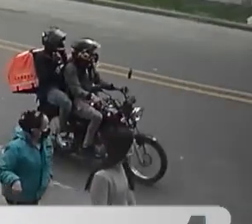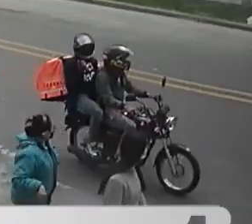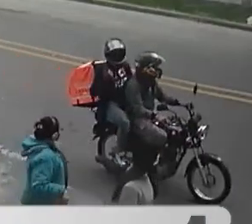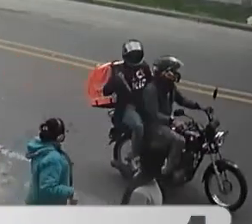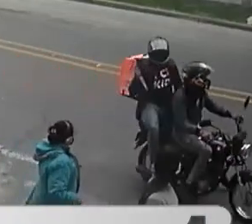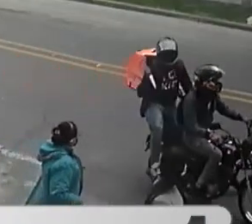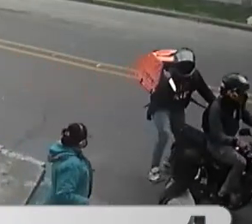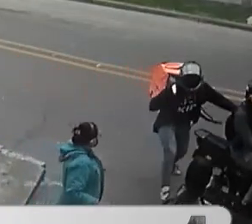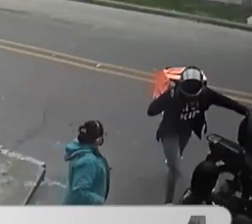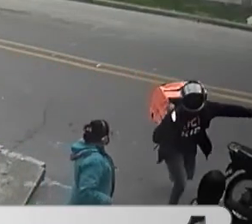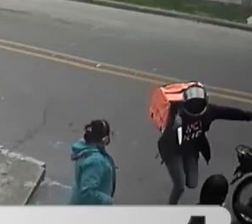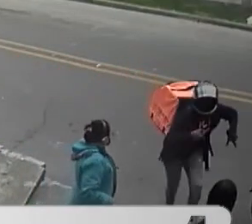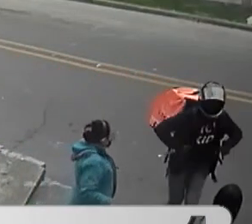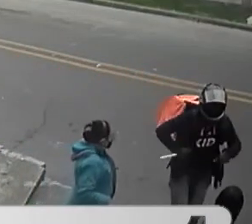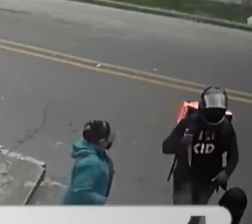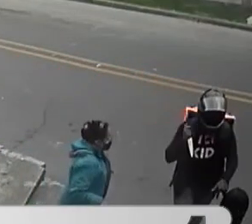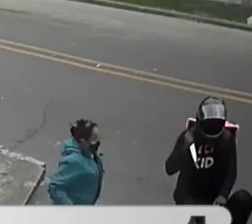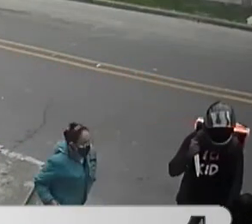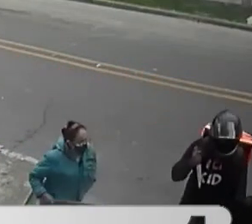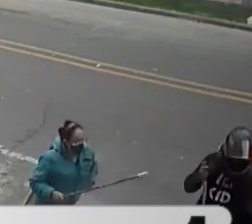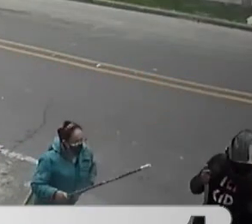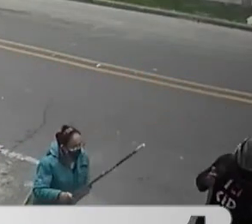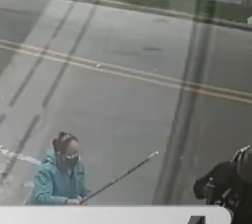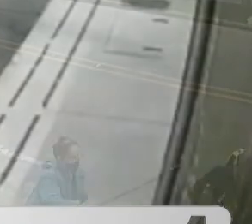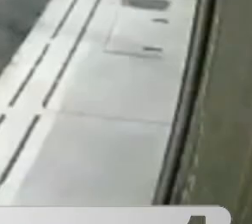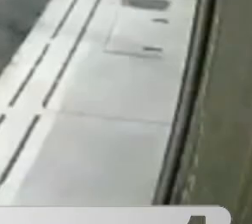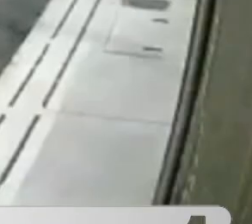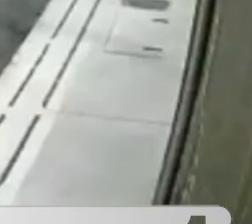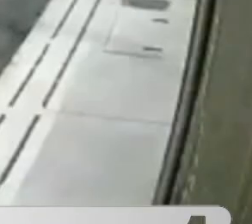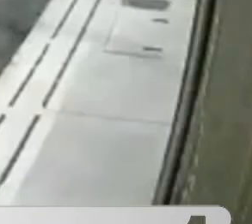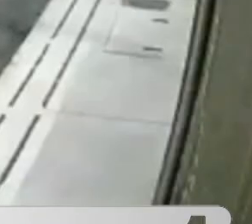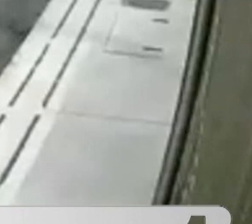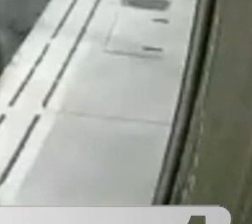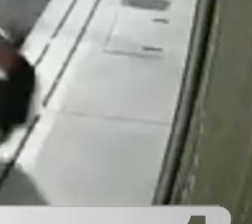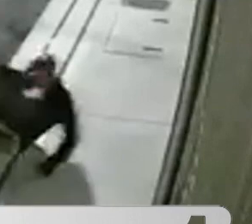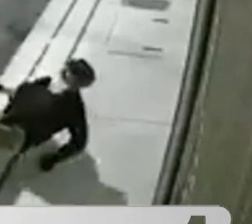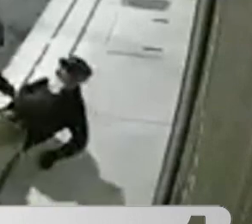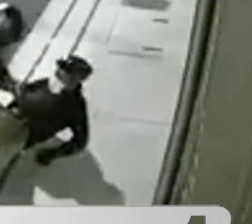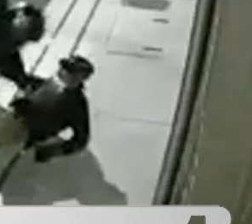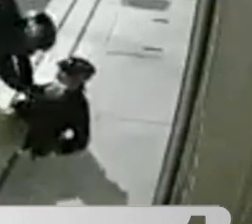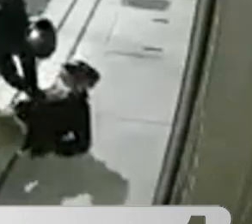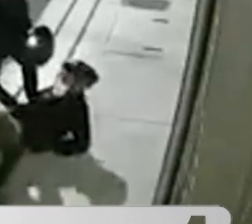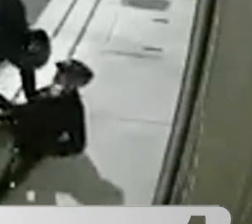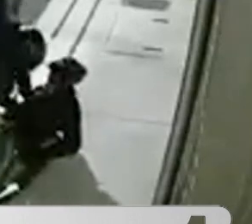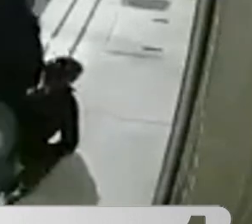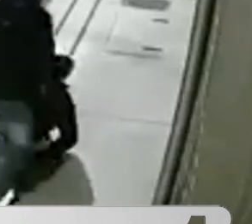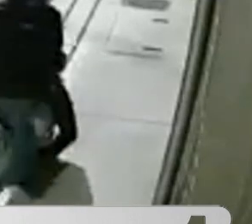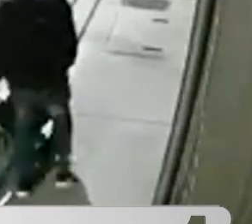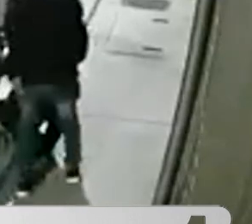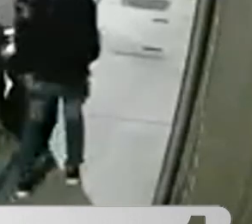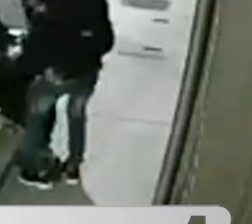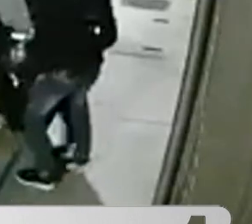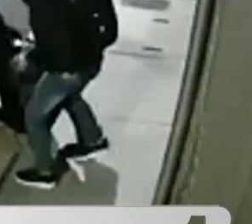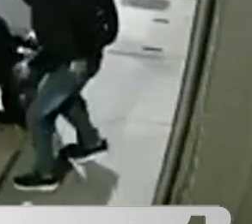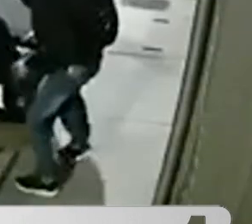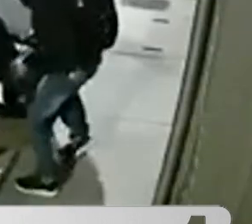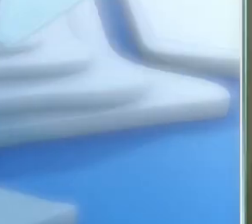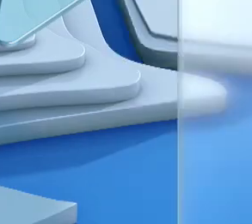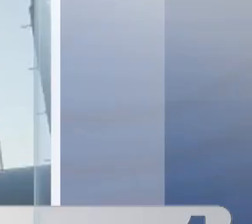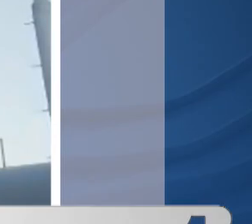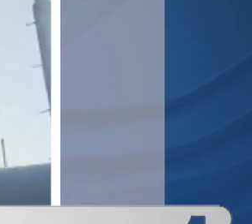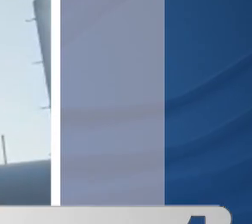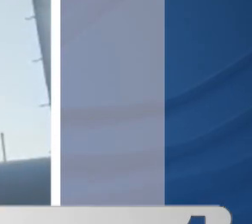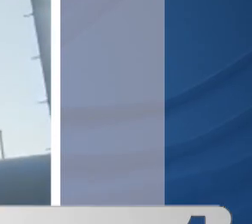Inseguridad En Bogotá Falsos domiciliarios Amenazan A habitantes En el occidente De la capital